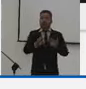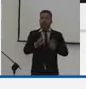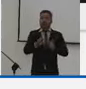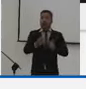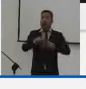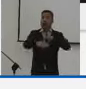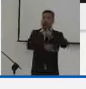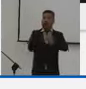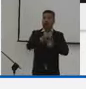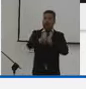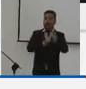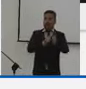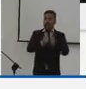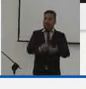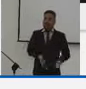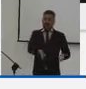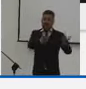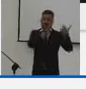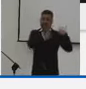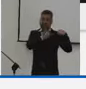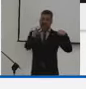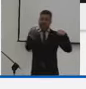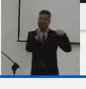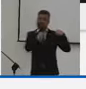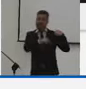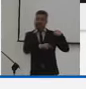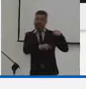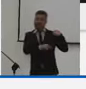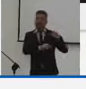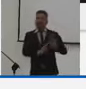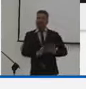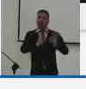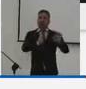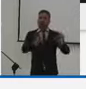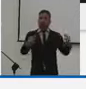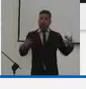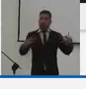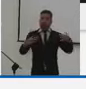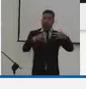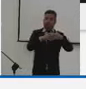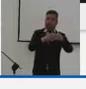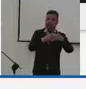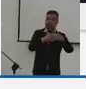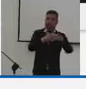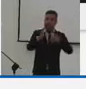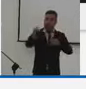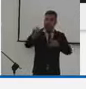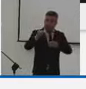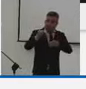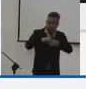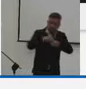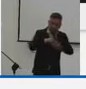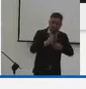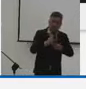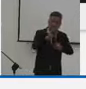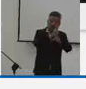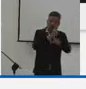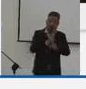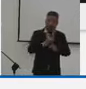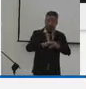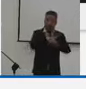Ministerio del Deporte será el responsable de asegurar la armonización, incorporación y